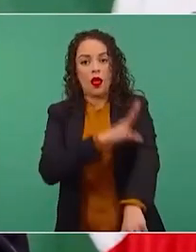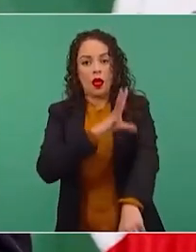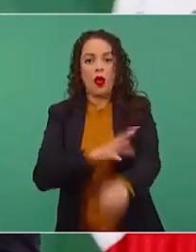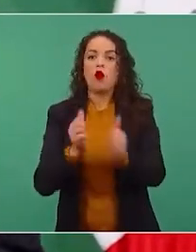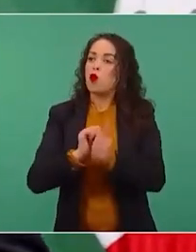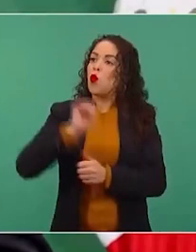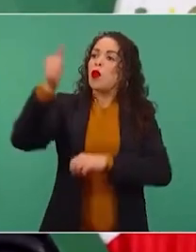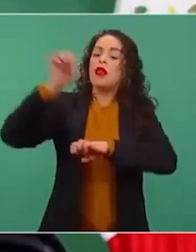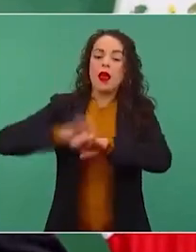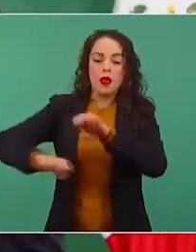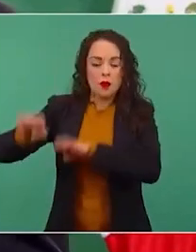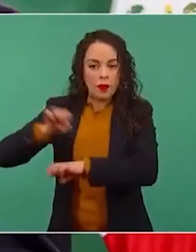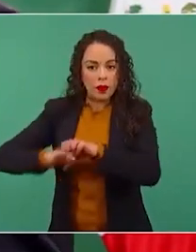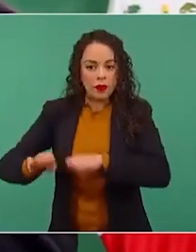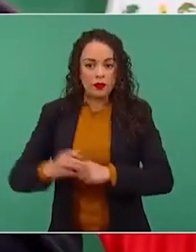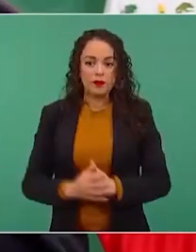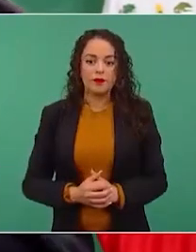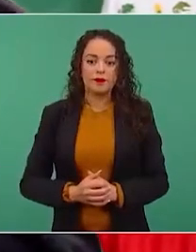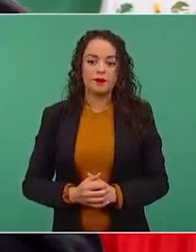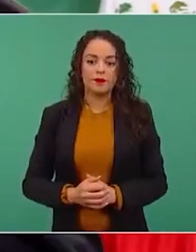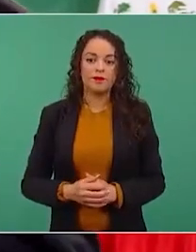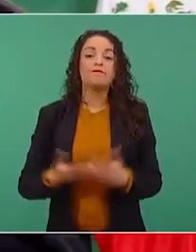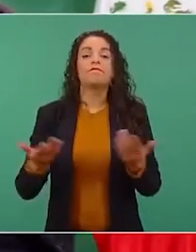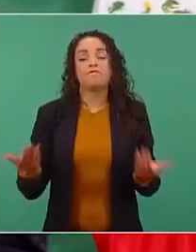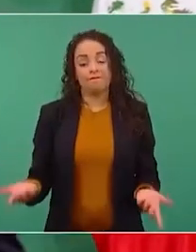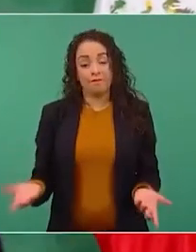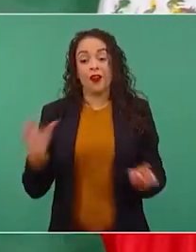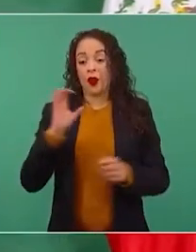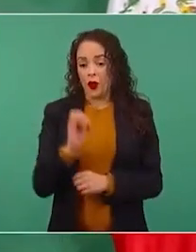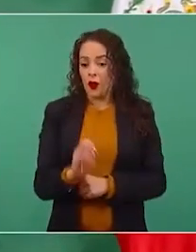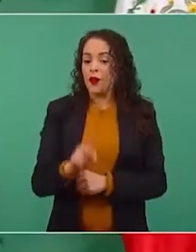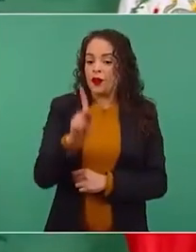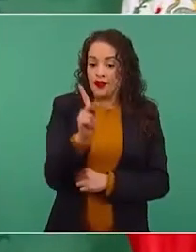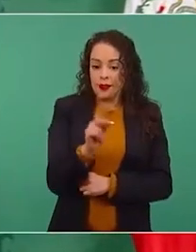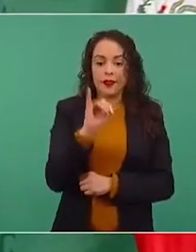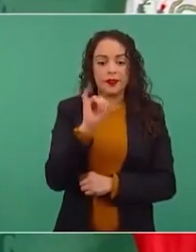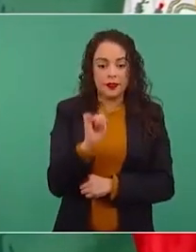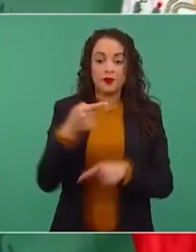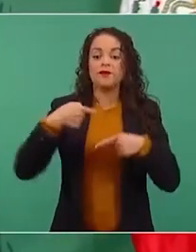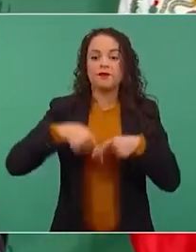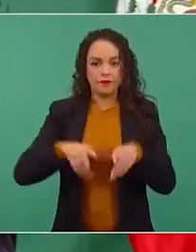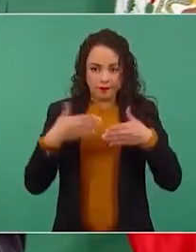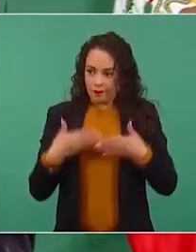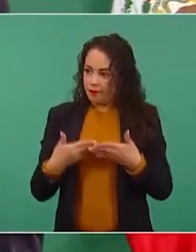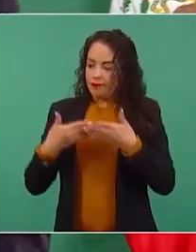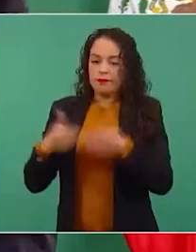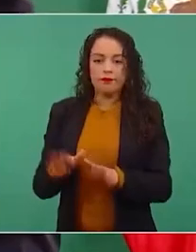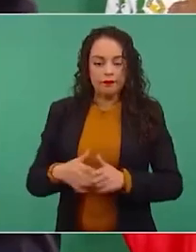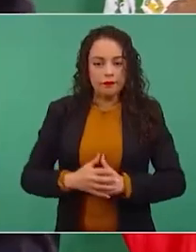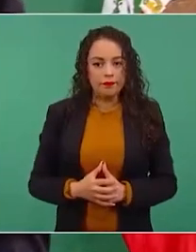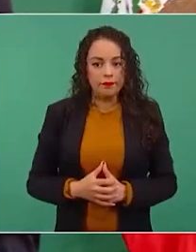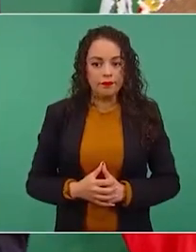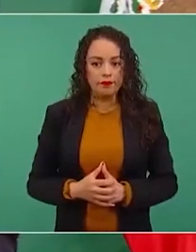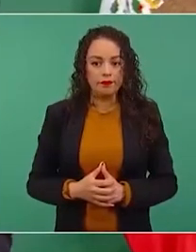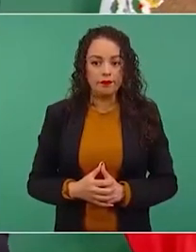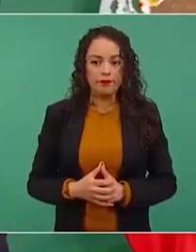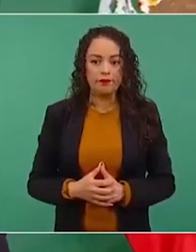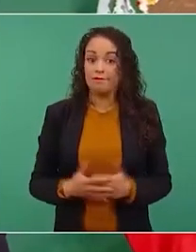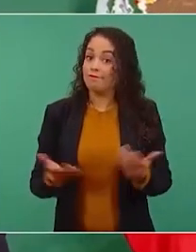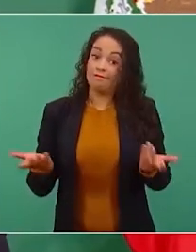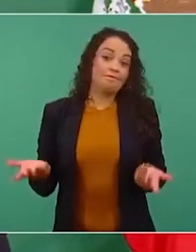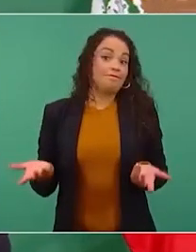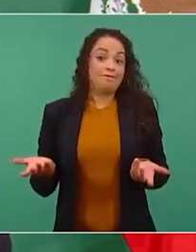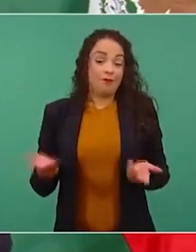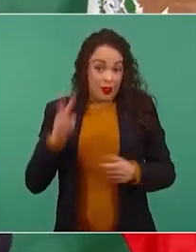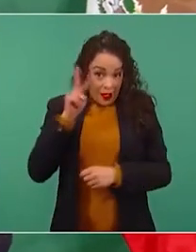Bueno, se abre la industria eléctrica, no llegó dinero